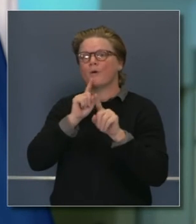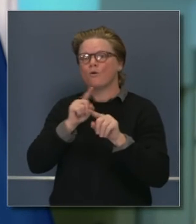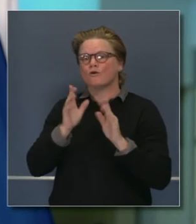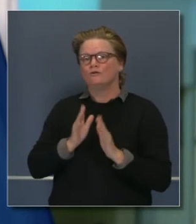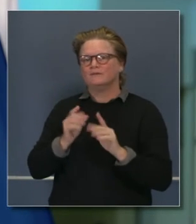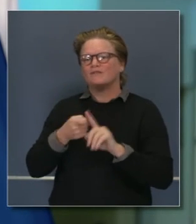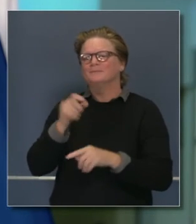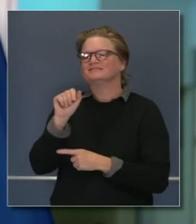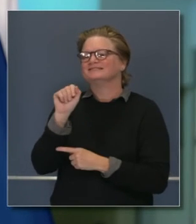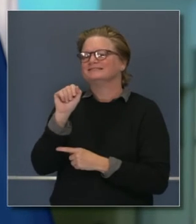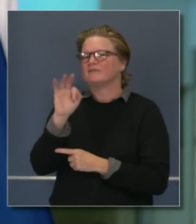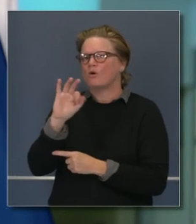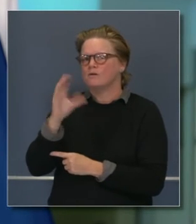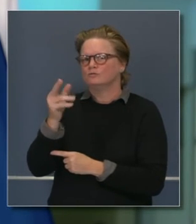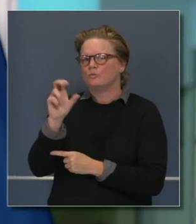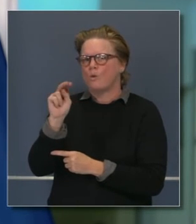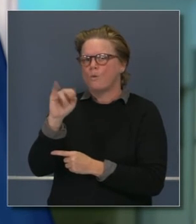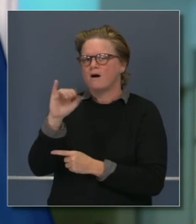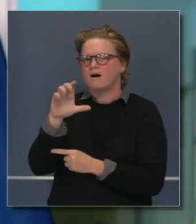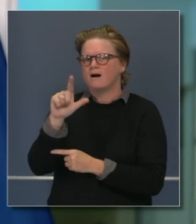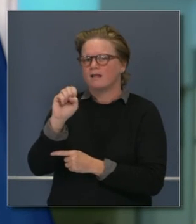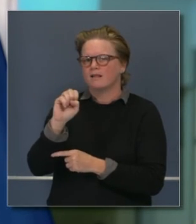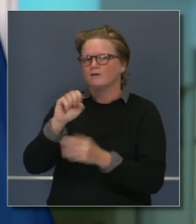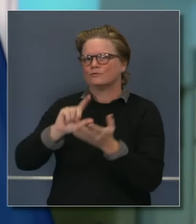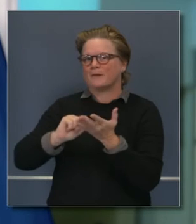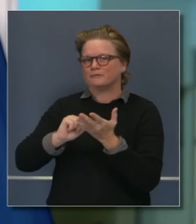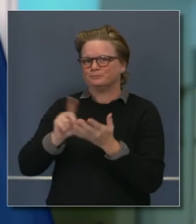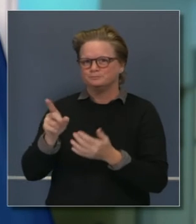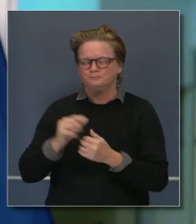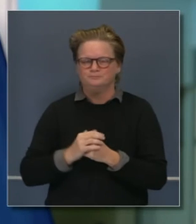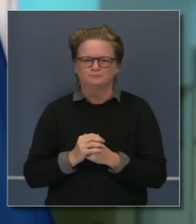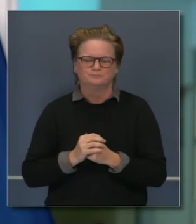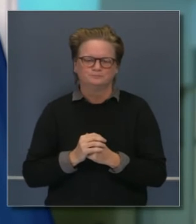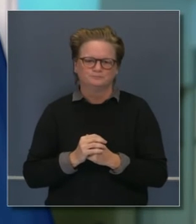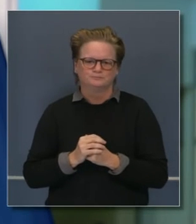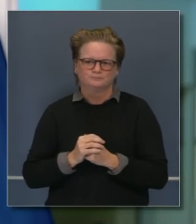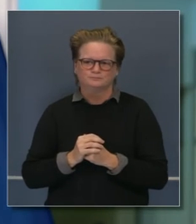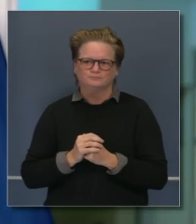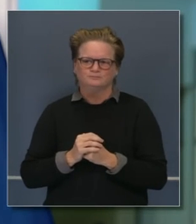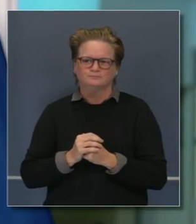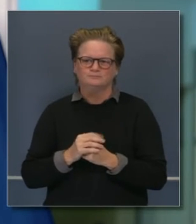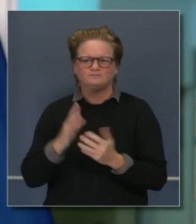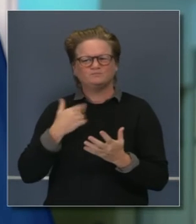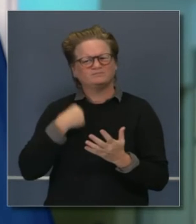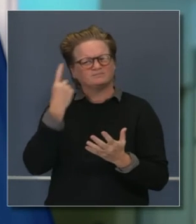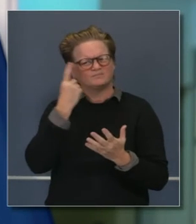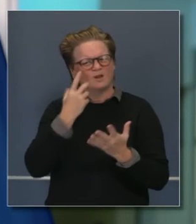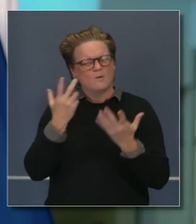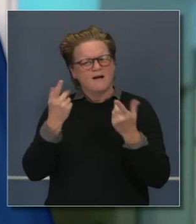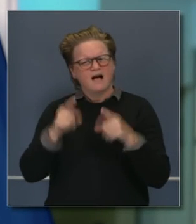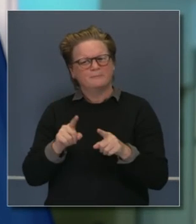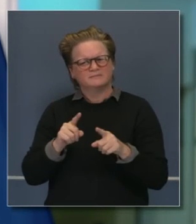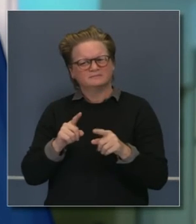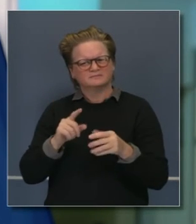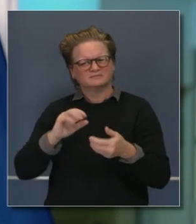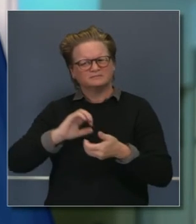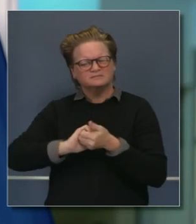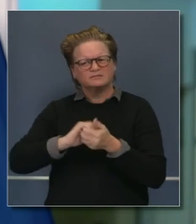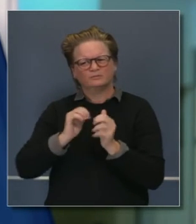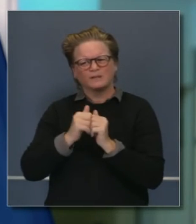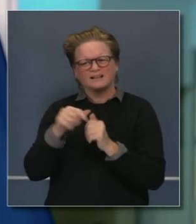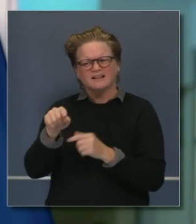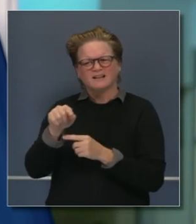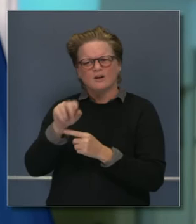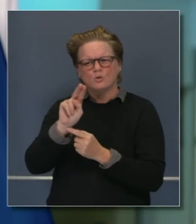de Californios que forman parte del grupo de tarea especial del presidente Biden?